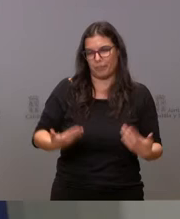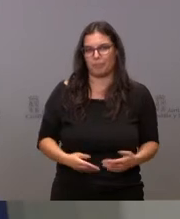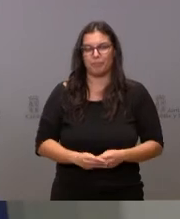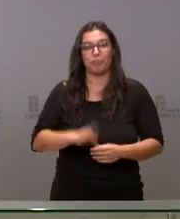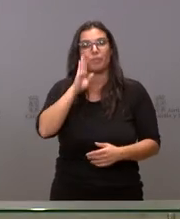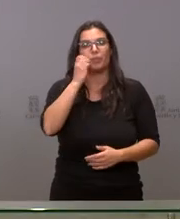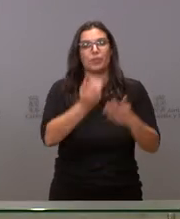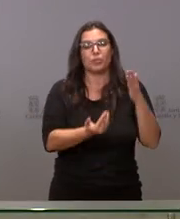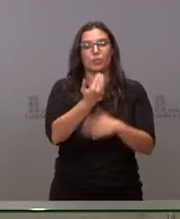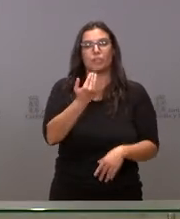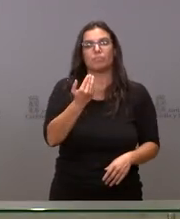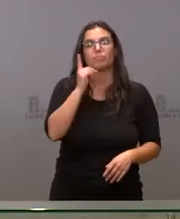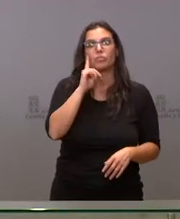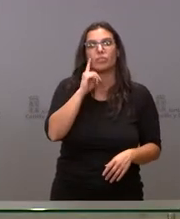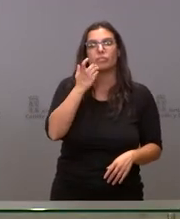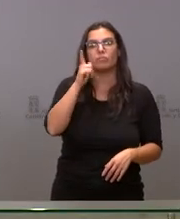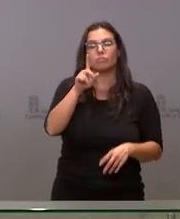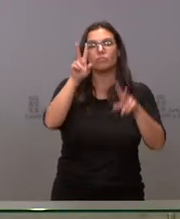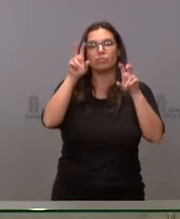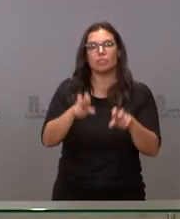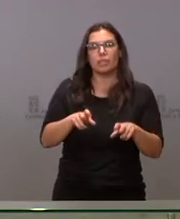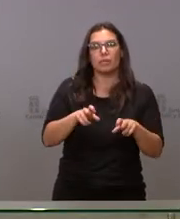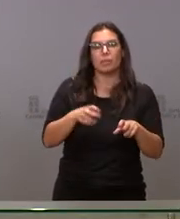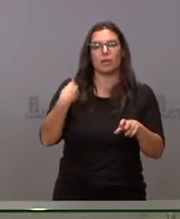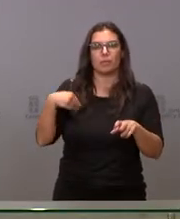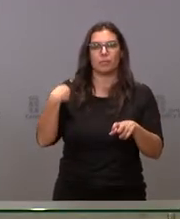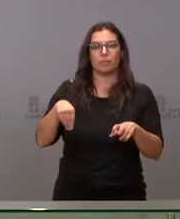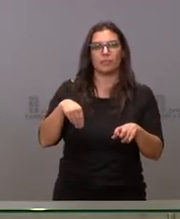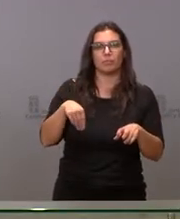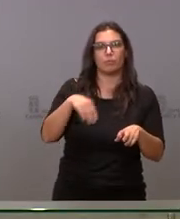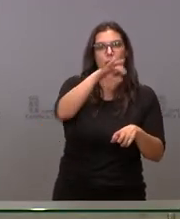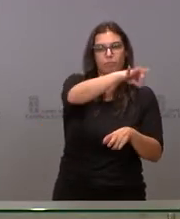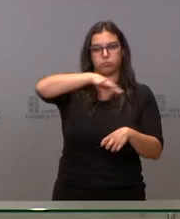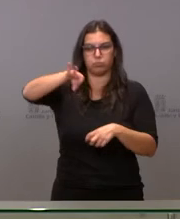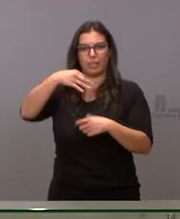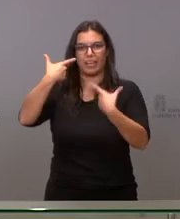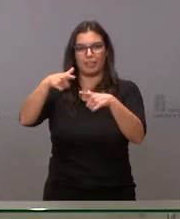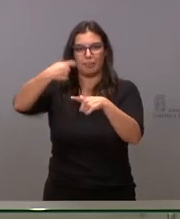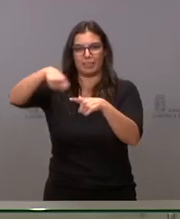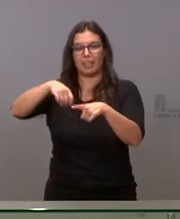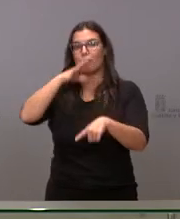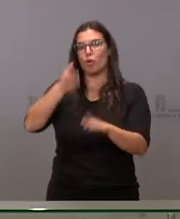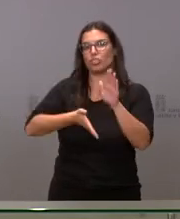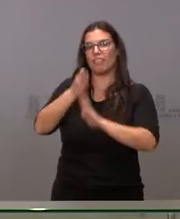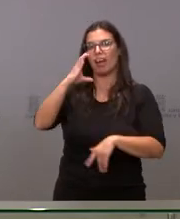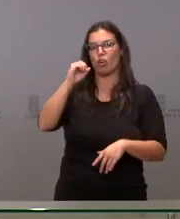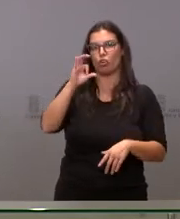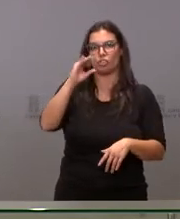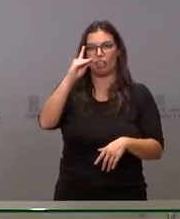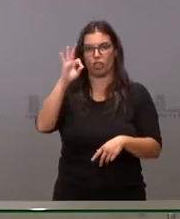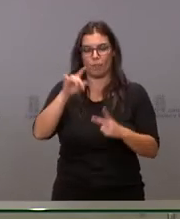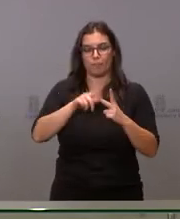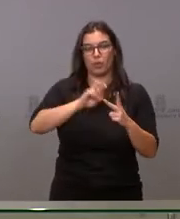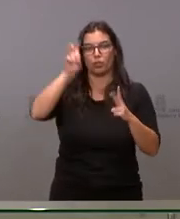muy buenos días. No sé si Martín Edmajo entra en el gabinete de presidente a consecuencia de la salida de Cosido y luego en materia de la pandemia me gustaría saber